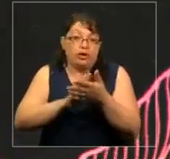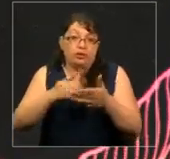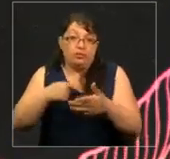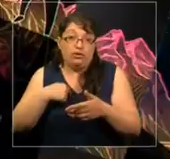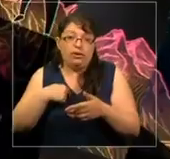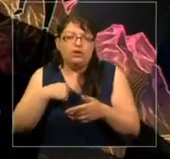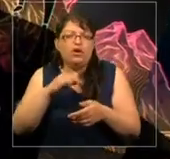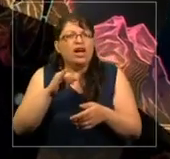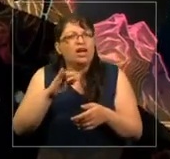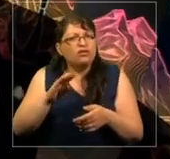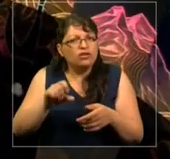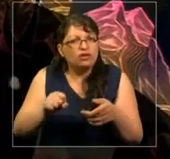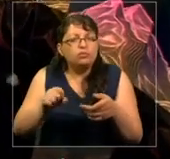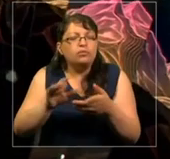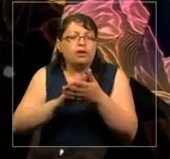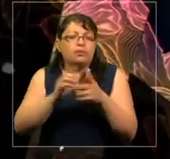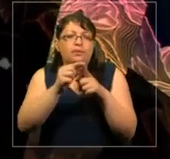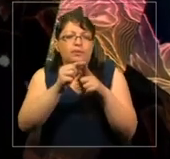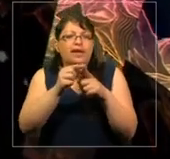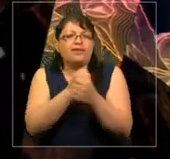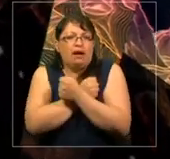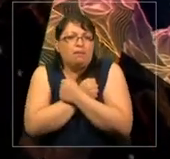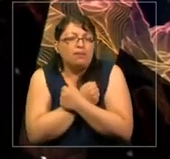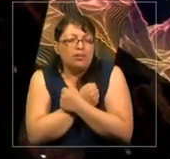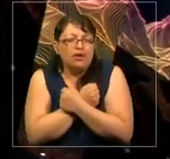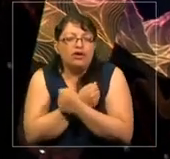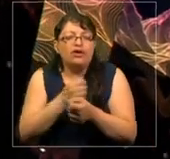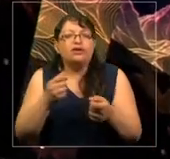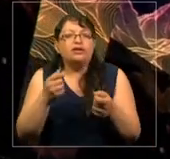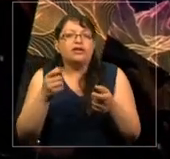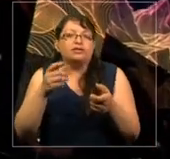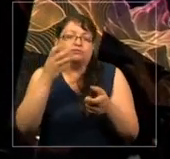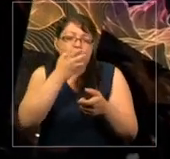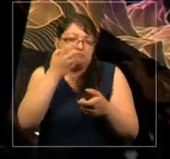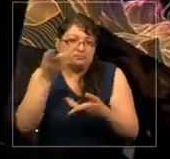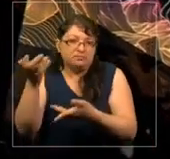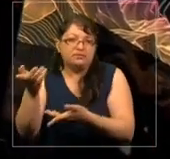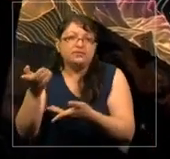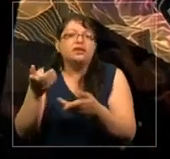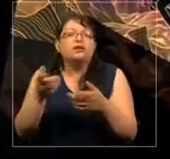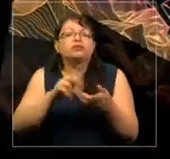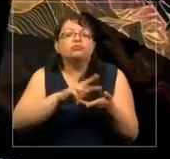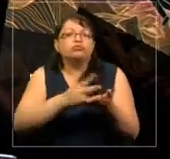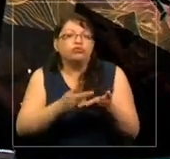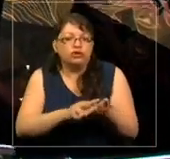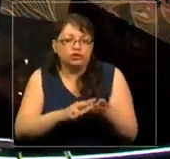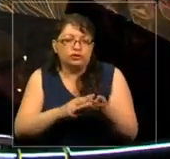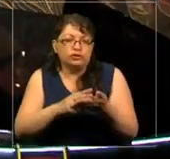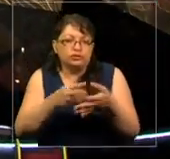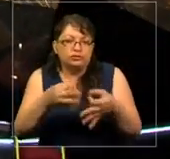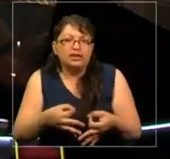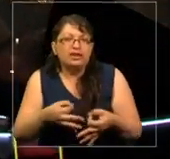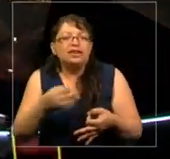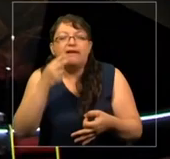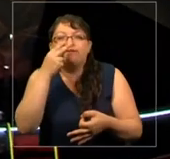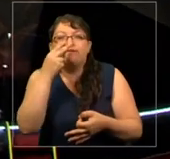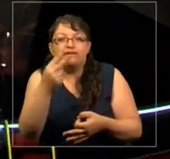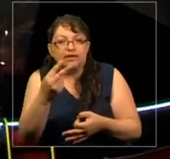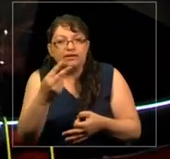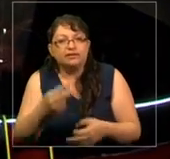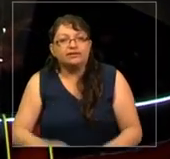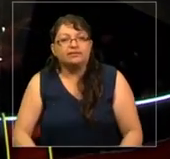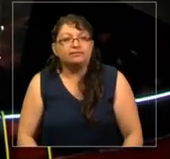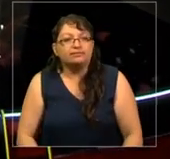el término para el amor es efuñana, y una traducción literal sería ver. Es